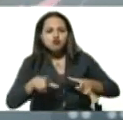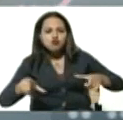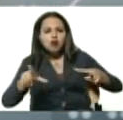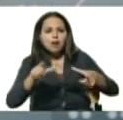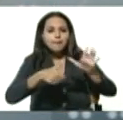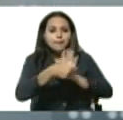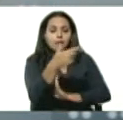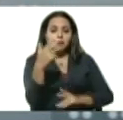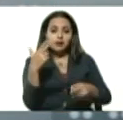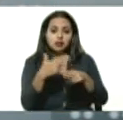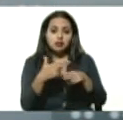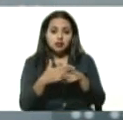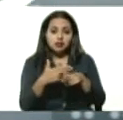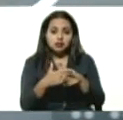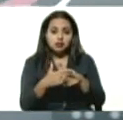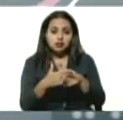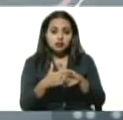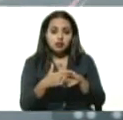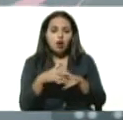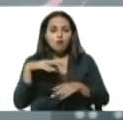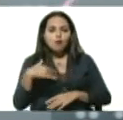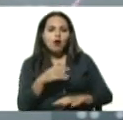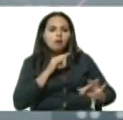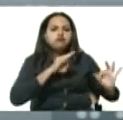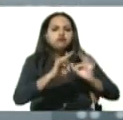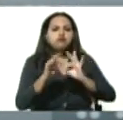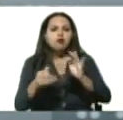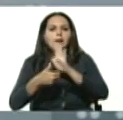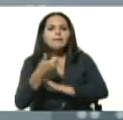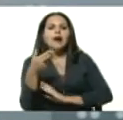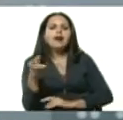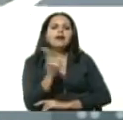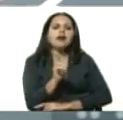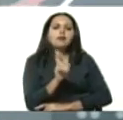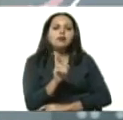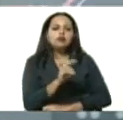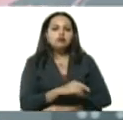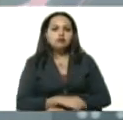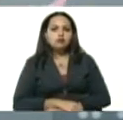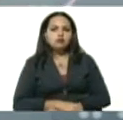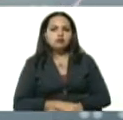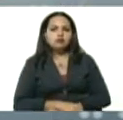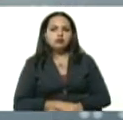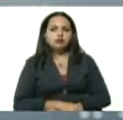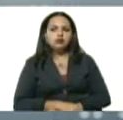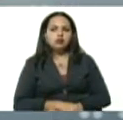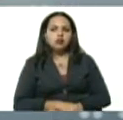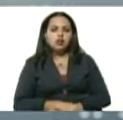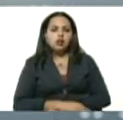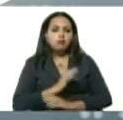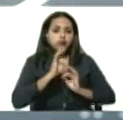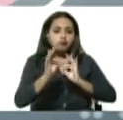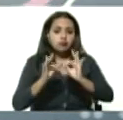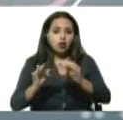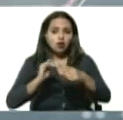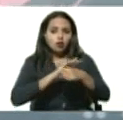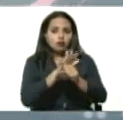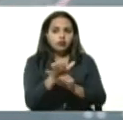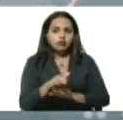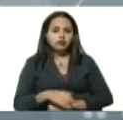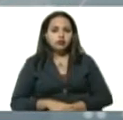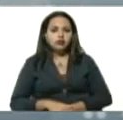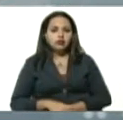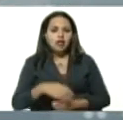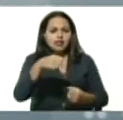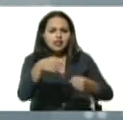más peligroso, mucho más propensa de infectarse por COVID, el transporte